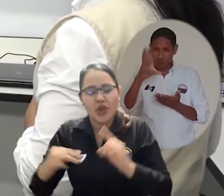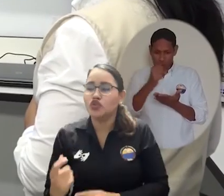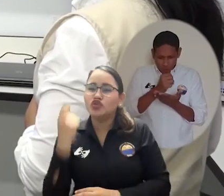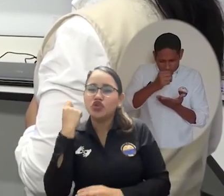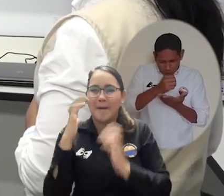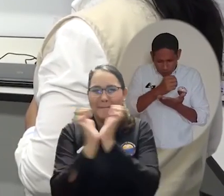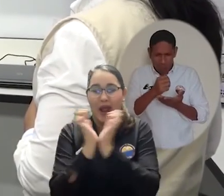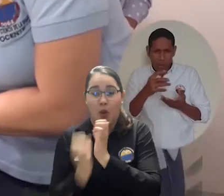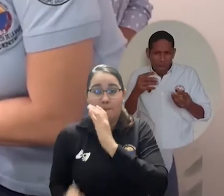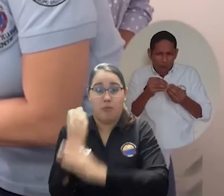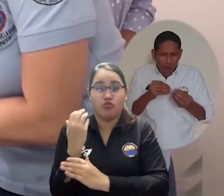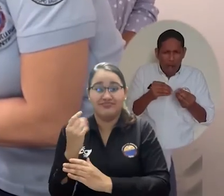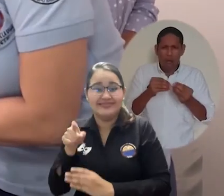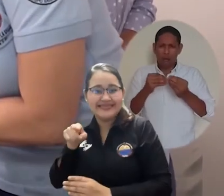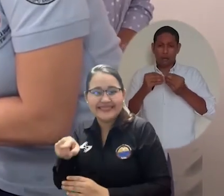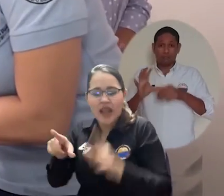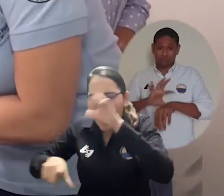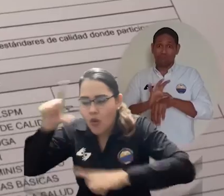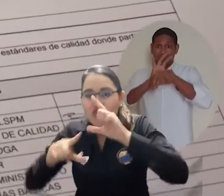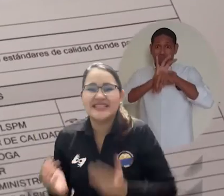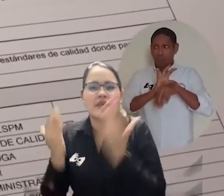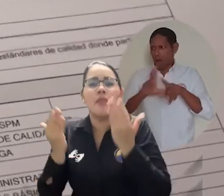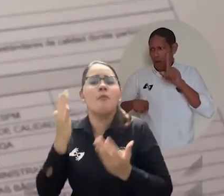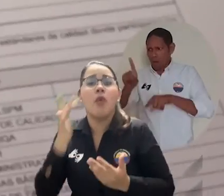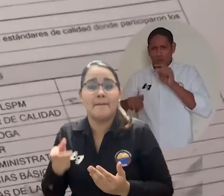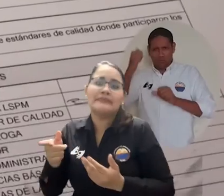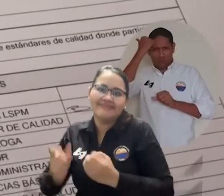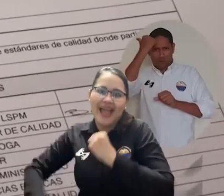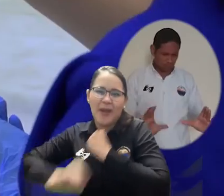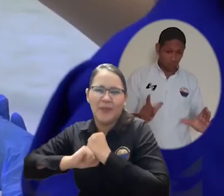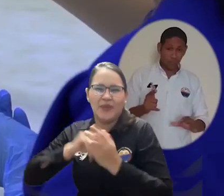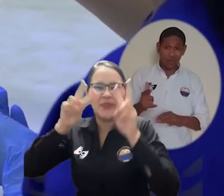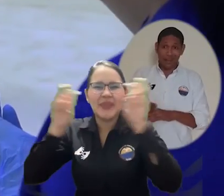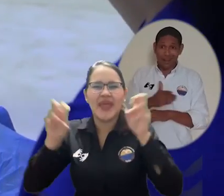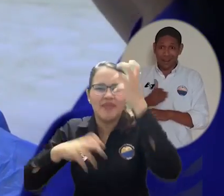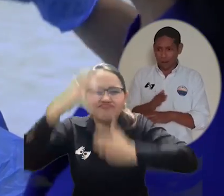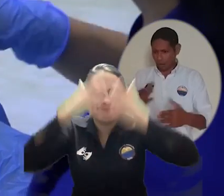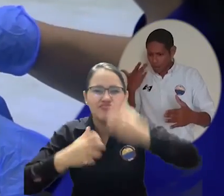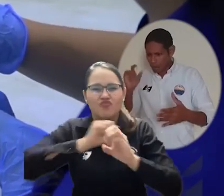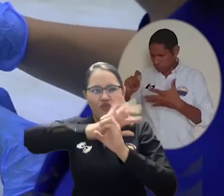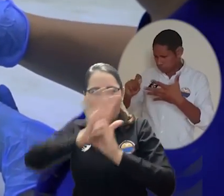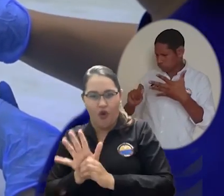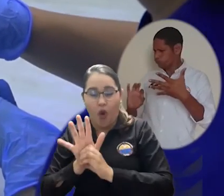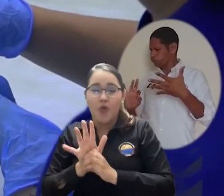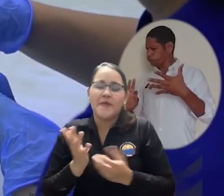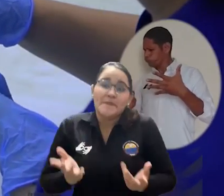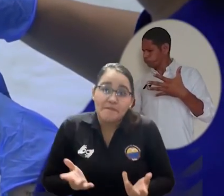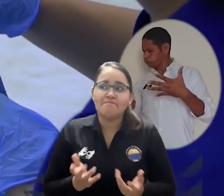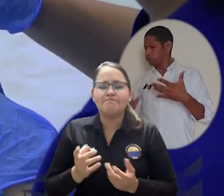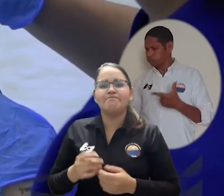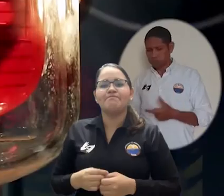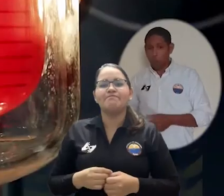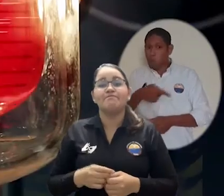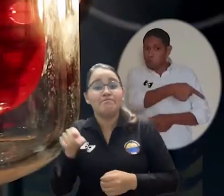creado en el mes de mayo, con el que a través de su laboratorio se vienen haciendo diagnósticos de pruebas COVID-19. Entonces, el